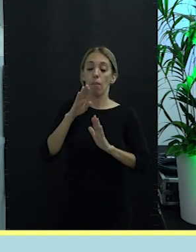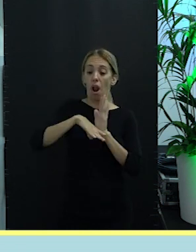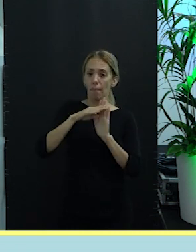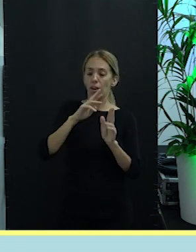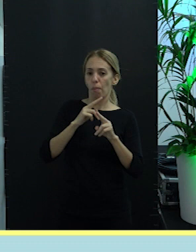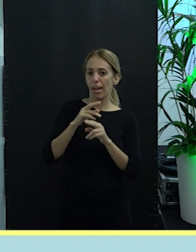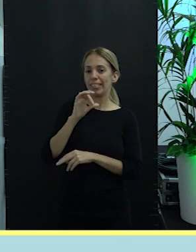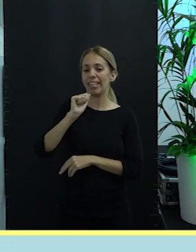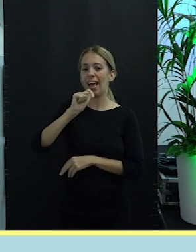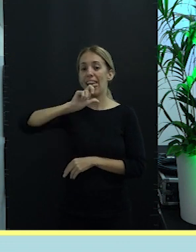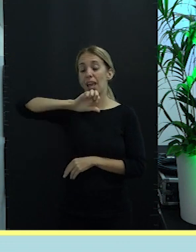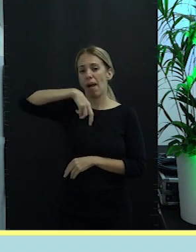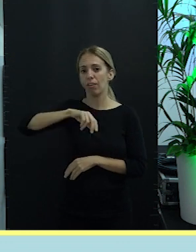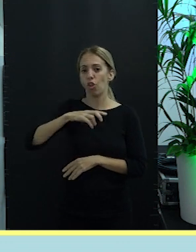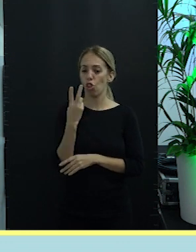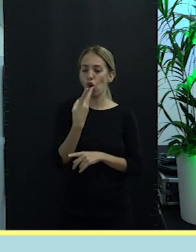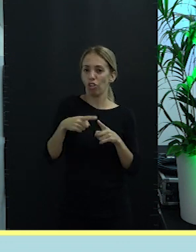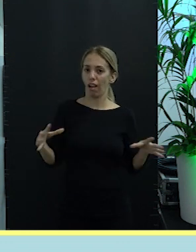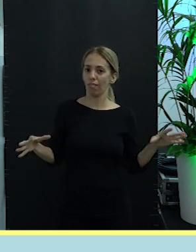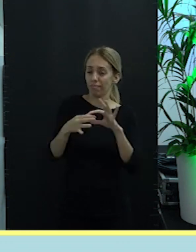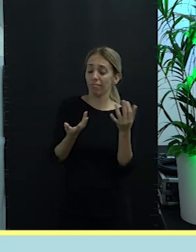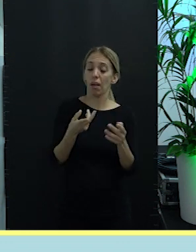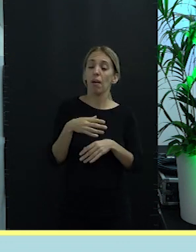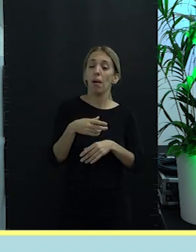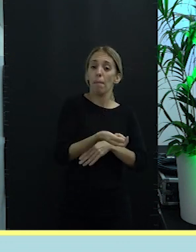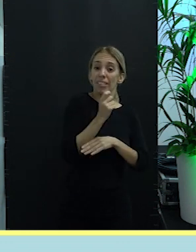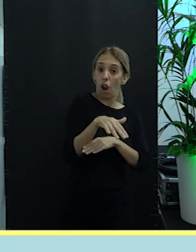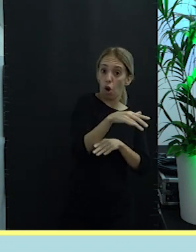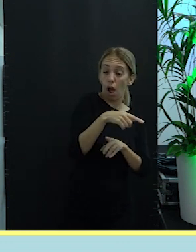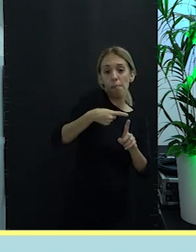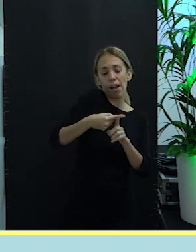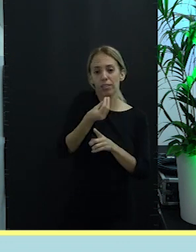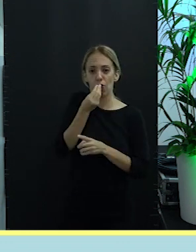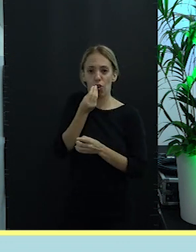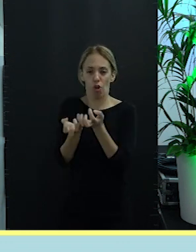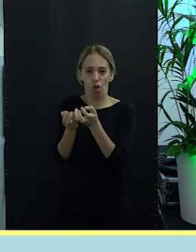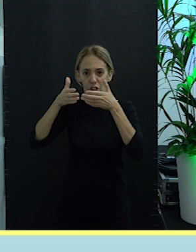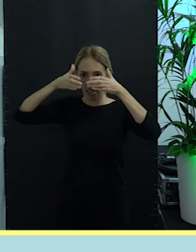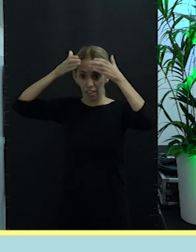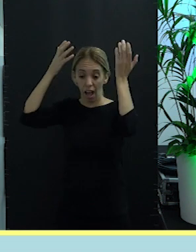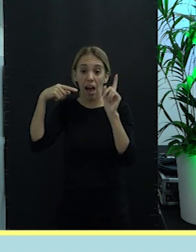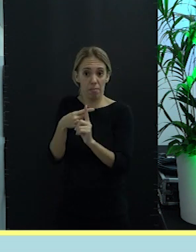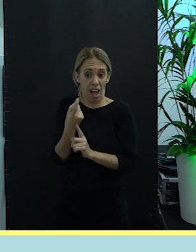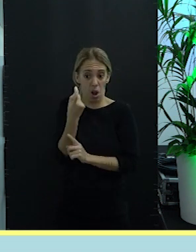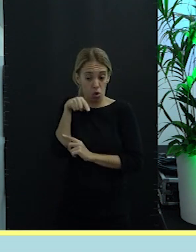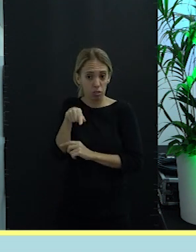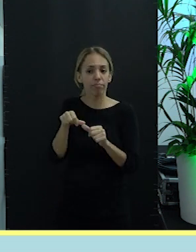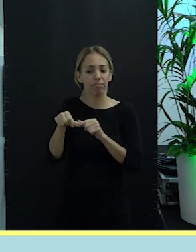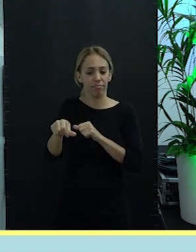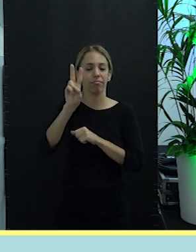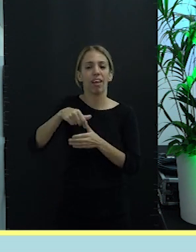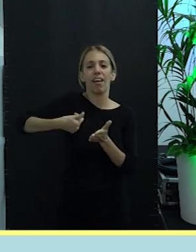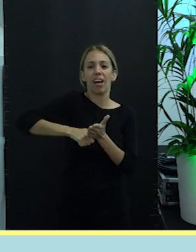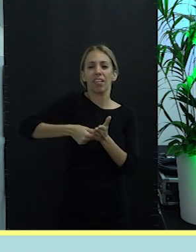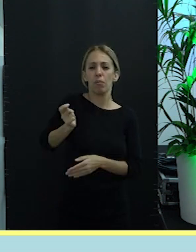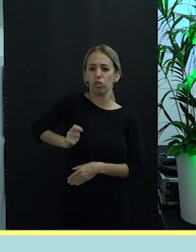justo las dos cosas. Pesca local y cocina. Aparte que estos chicos van a tener el carnet profesional